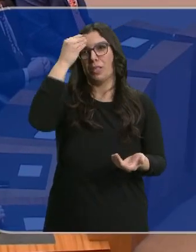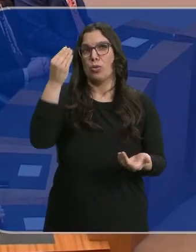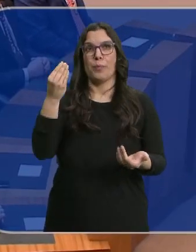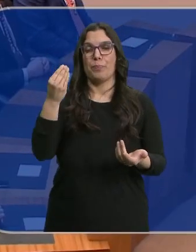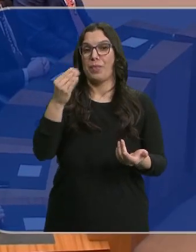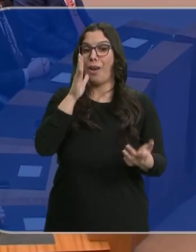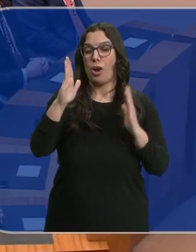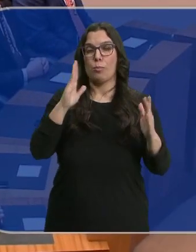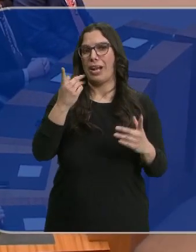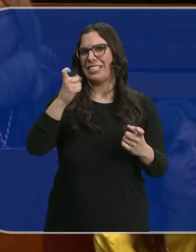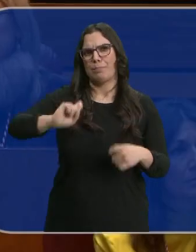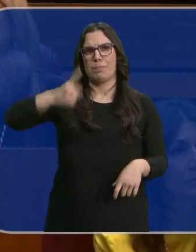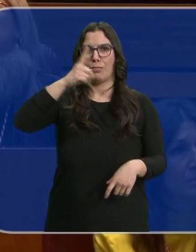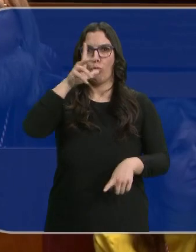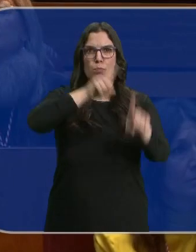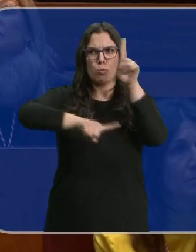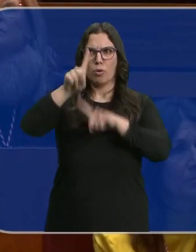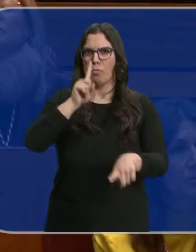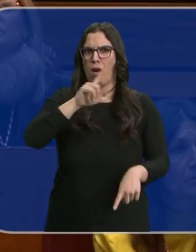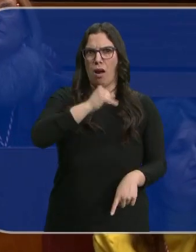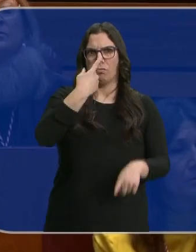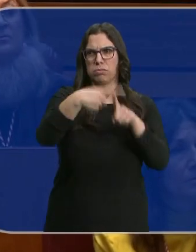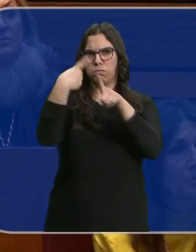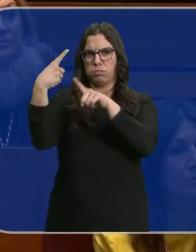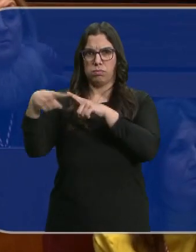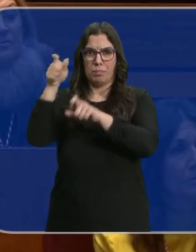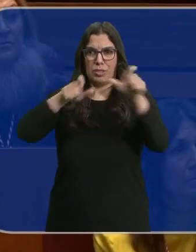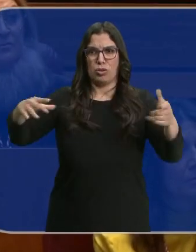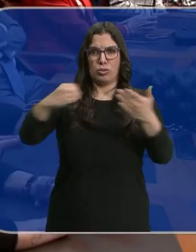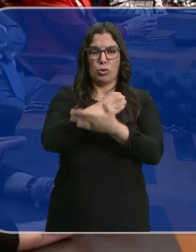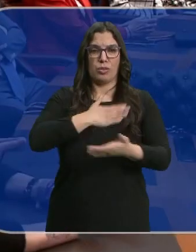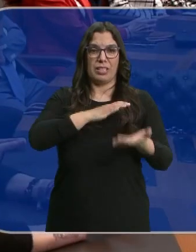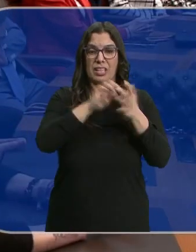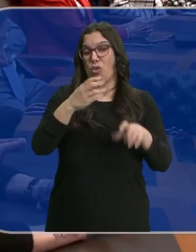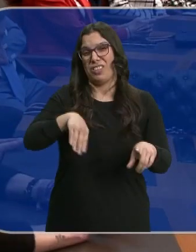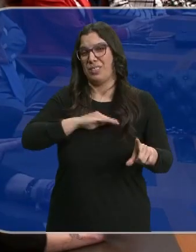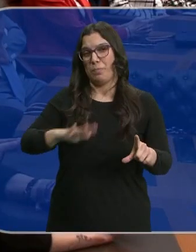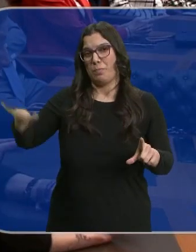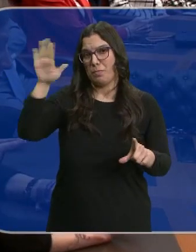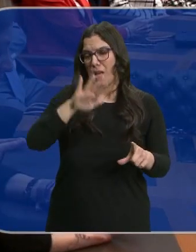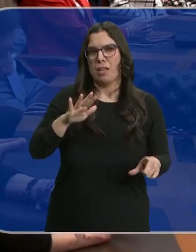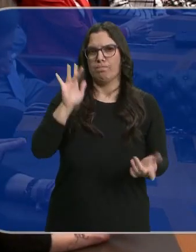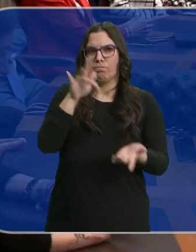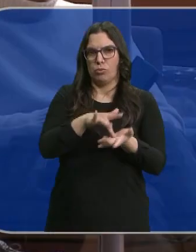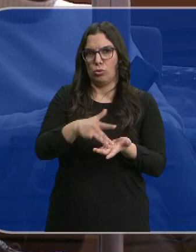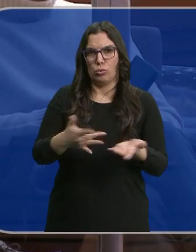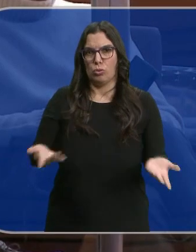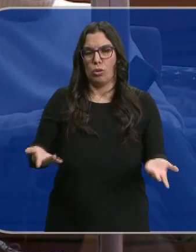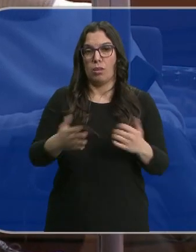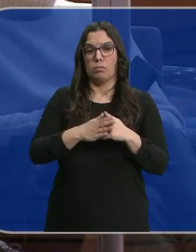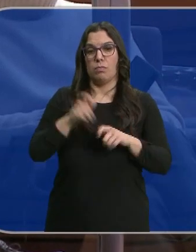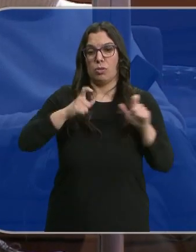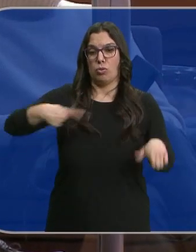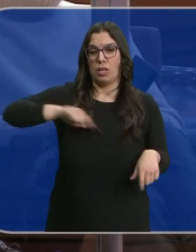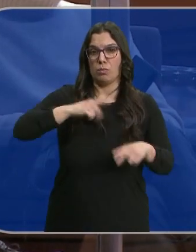más necesario que nunca, ante los problemas que todos los ciudadanos de Castilla y León y de toda España se encuentran, que los